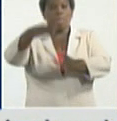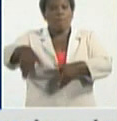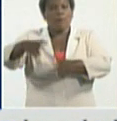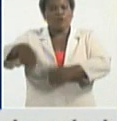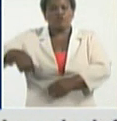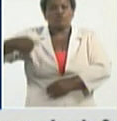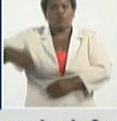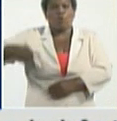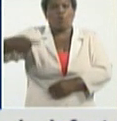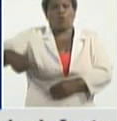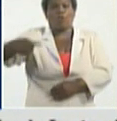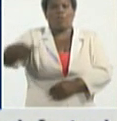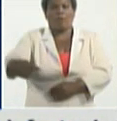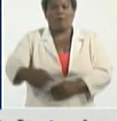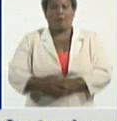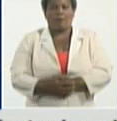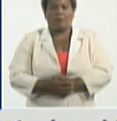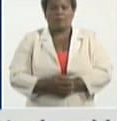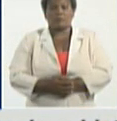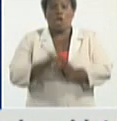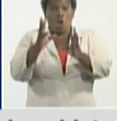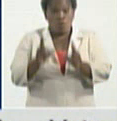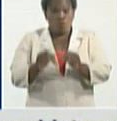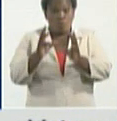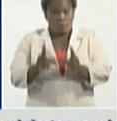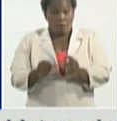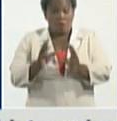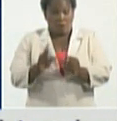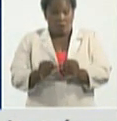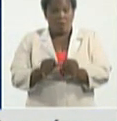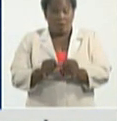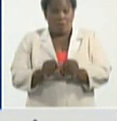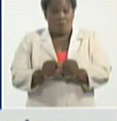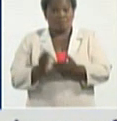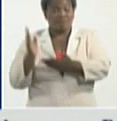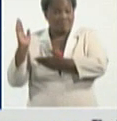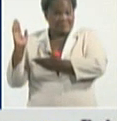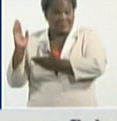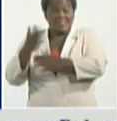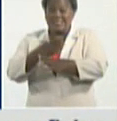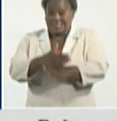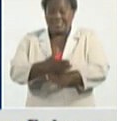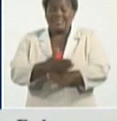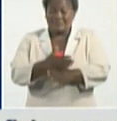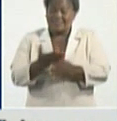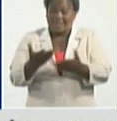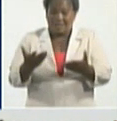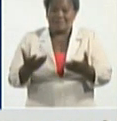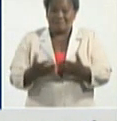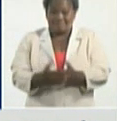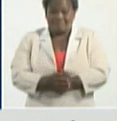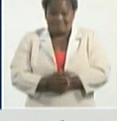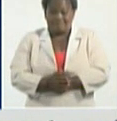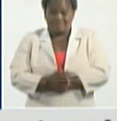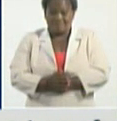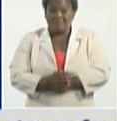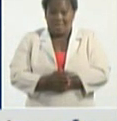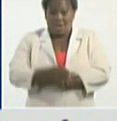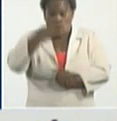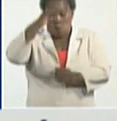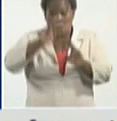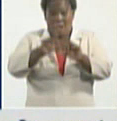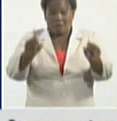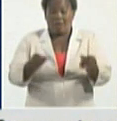Creo que esos números expresan mucho de lo que se está enfrentando